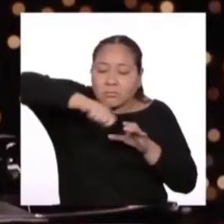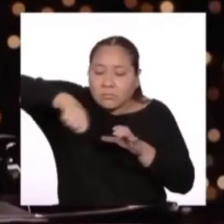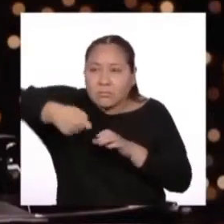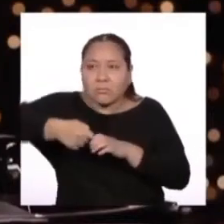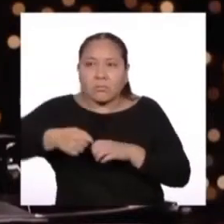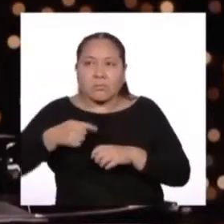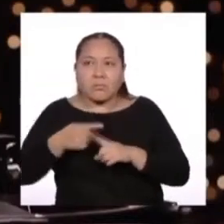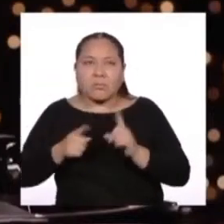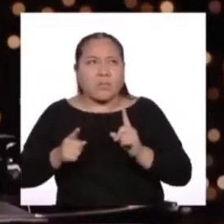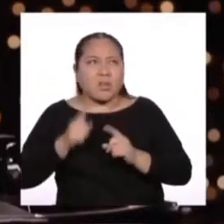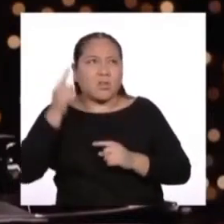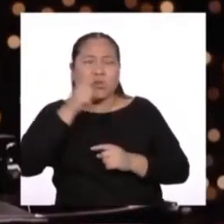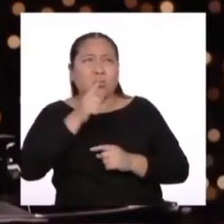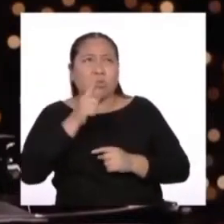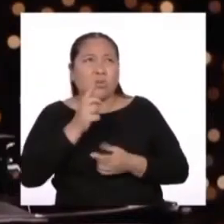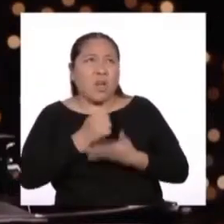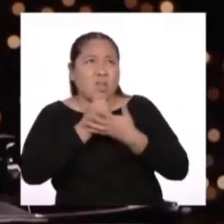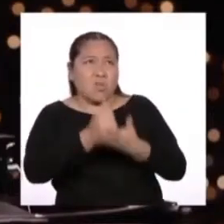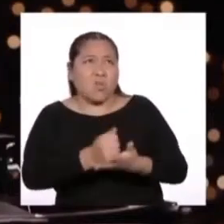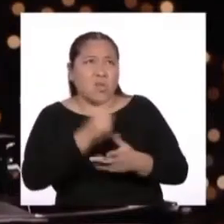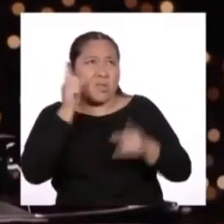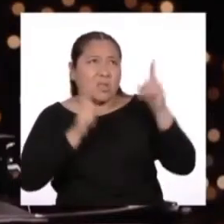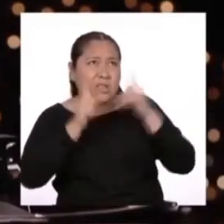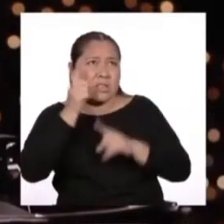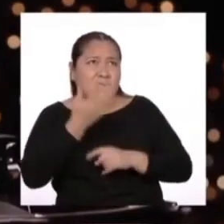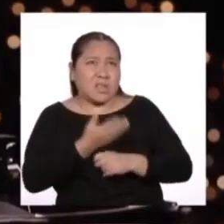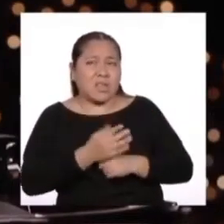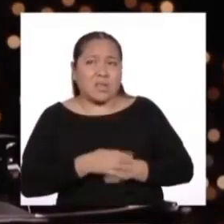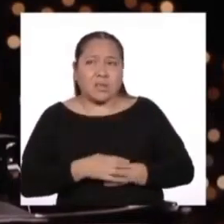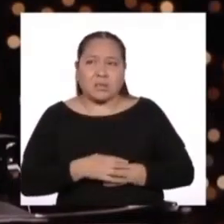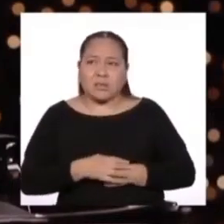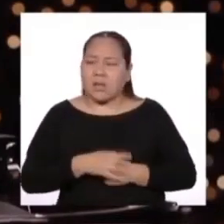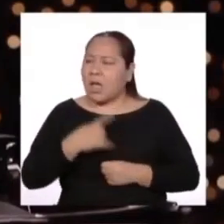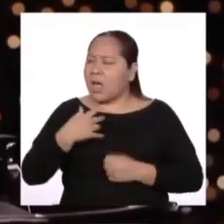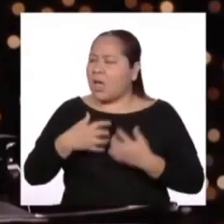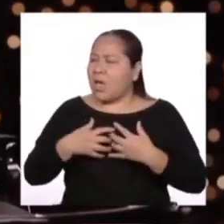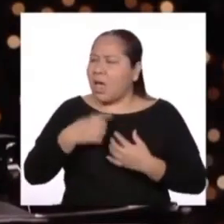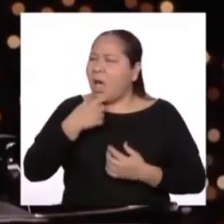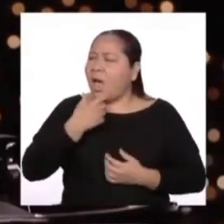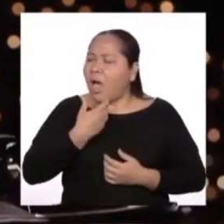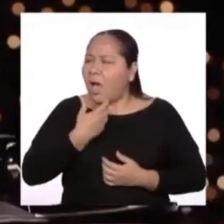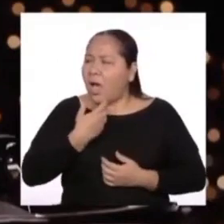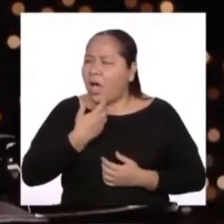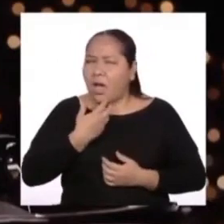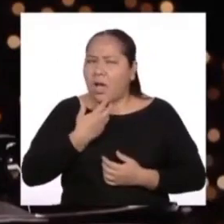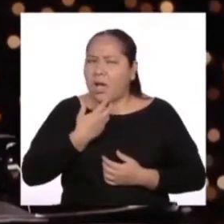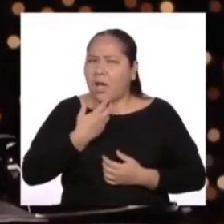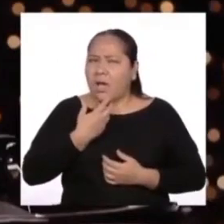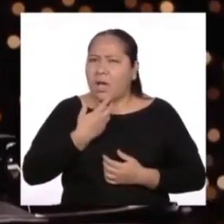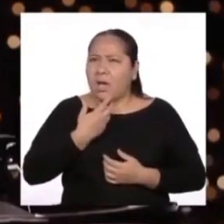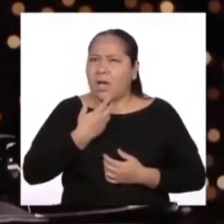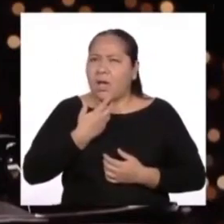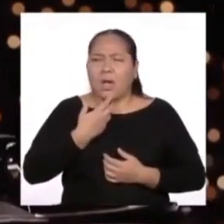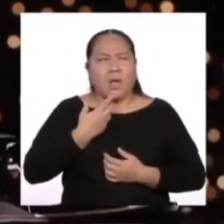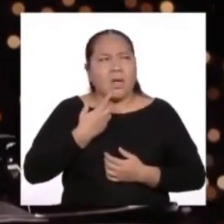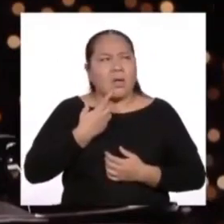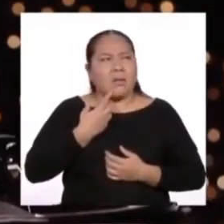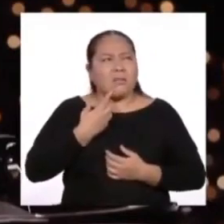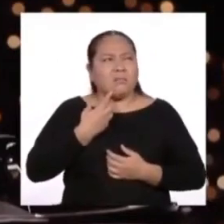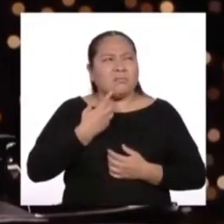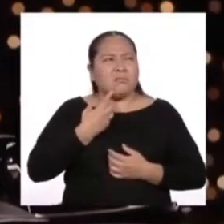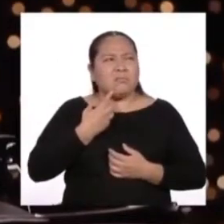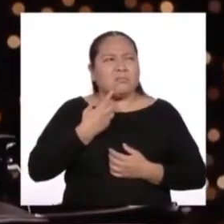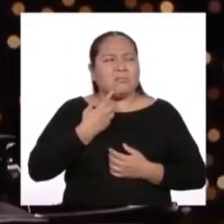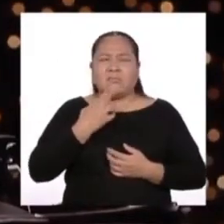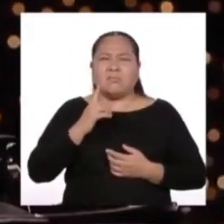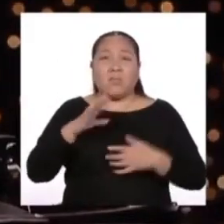tú no eres nada útil para las estrellas. El hombre de negocios abrió la boca, pero no encontró respuesta.